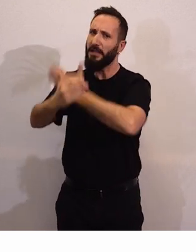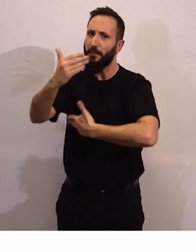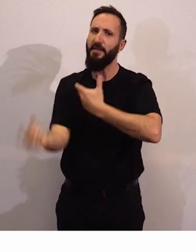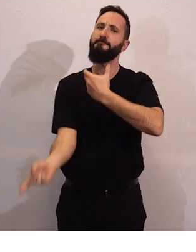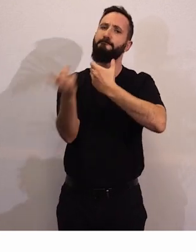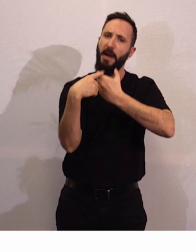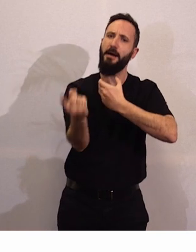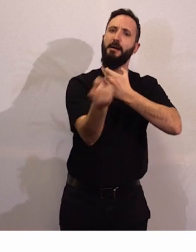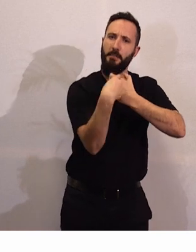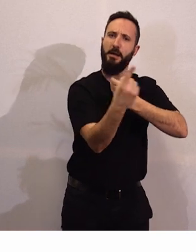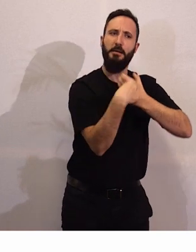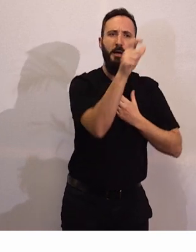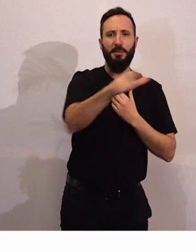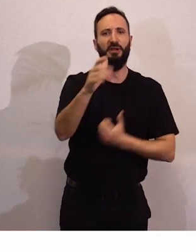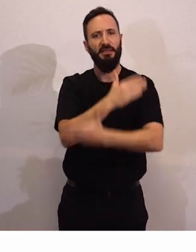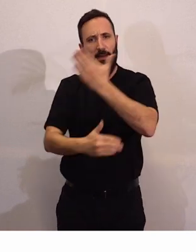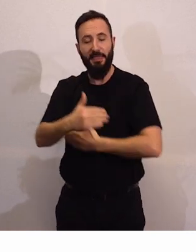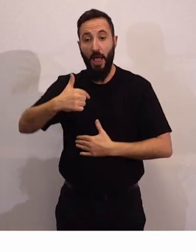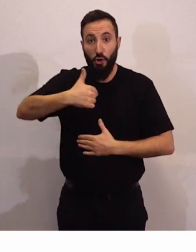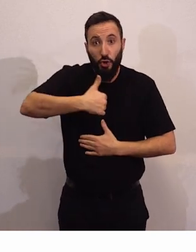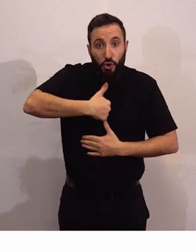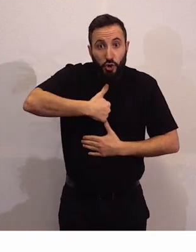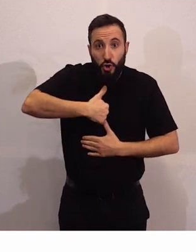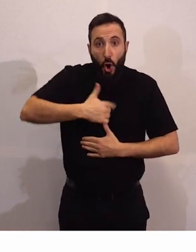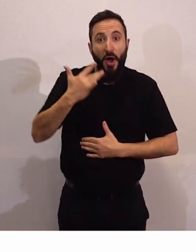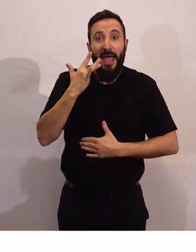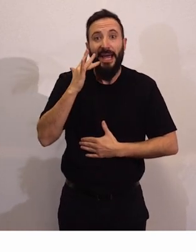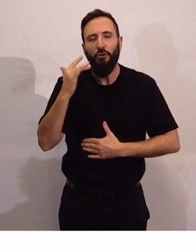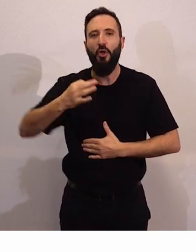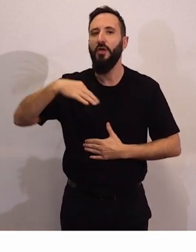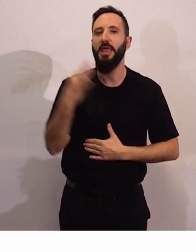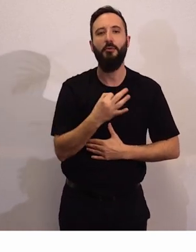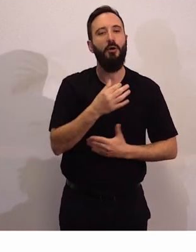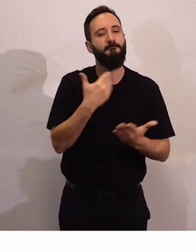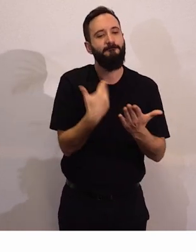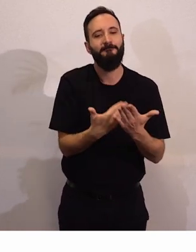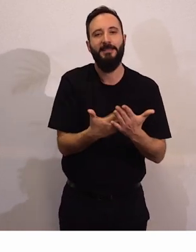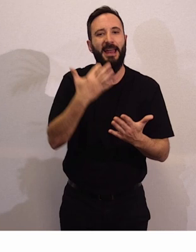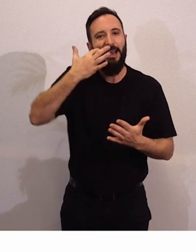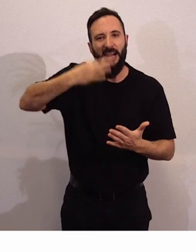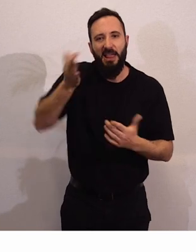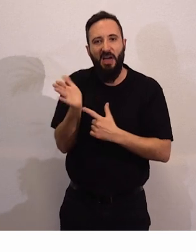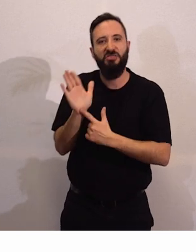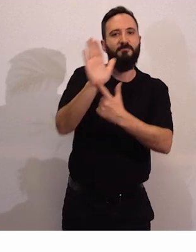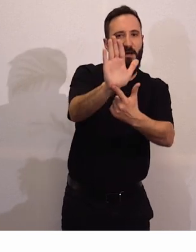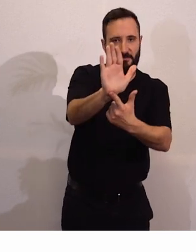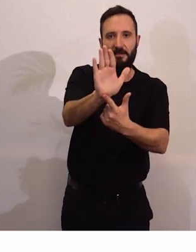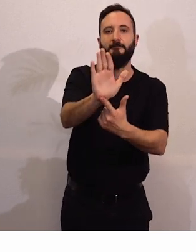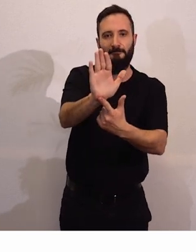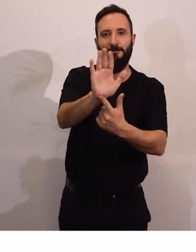a personas con discapacidad, yo mismo tengo que predicar con el ejemplo. Y tengo que poner